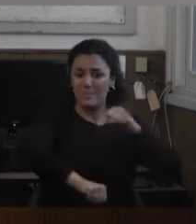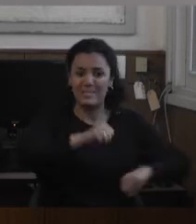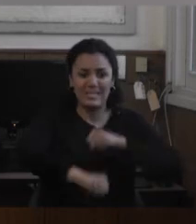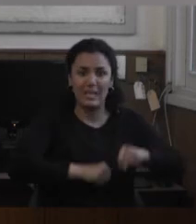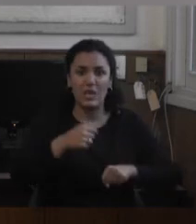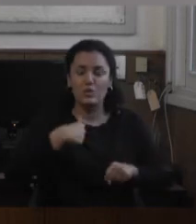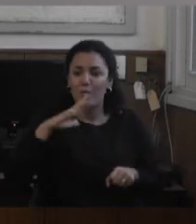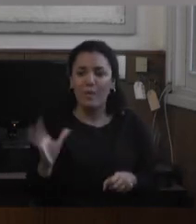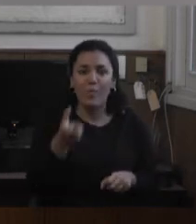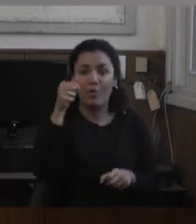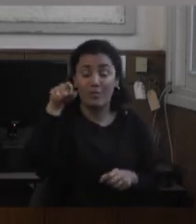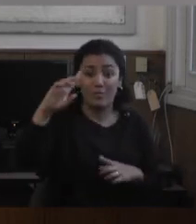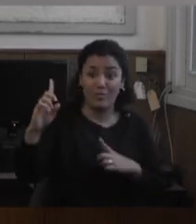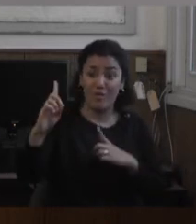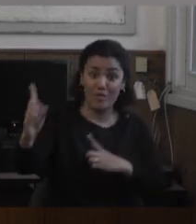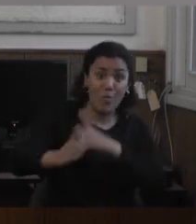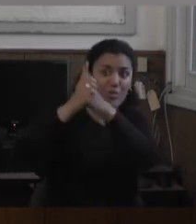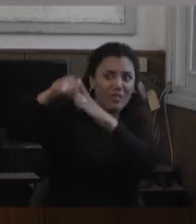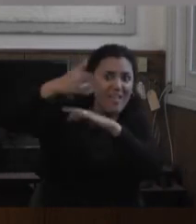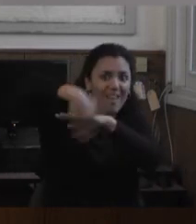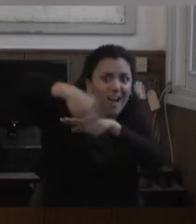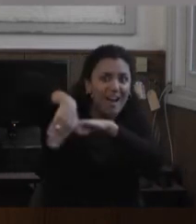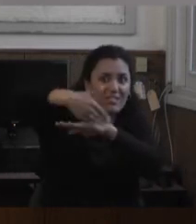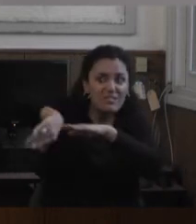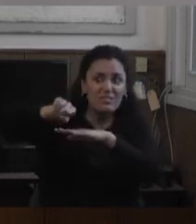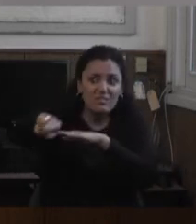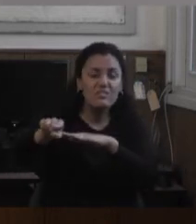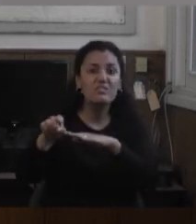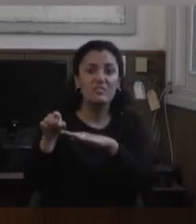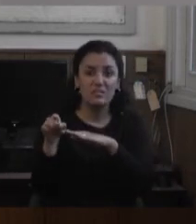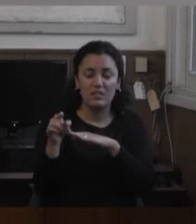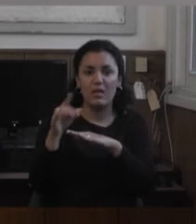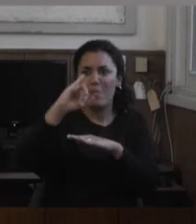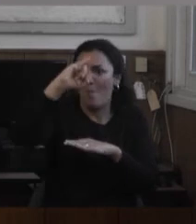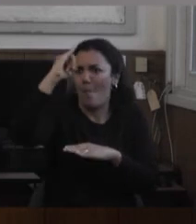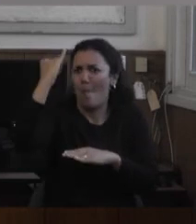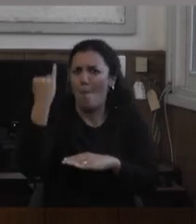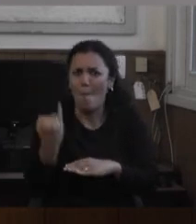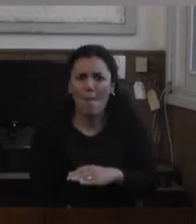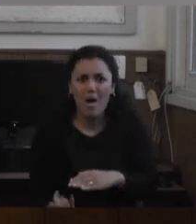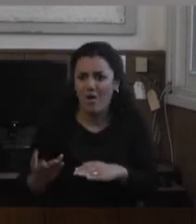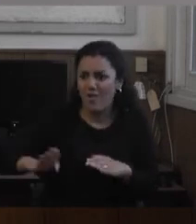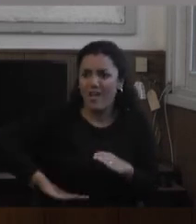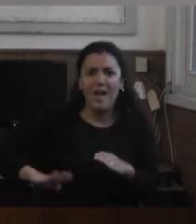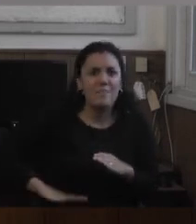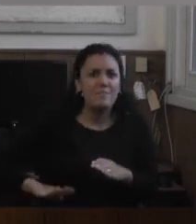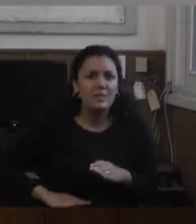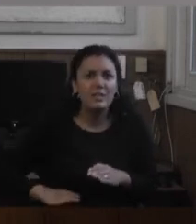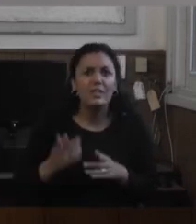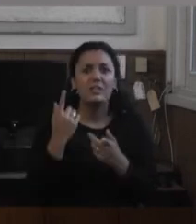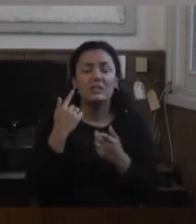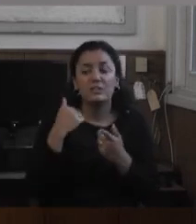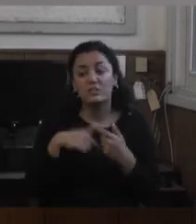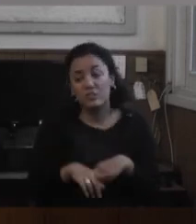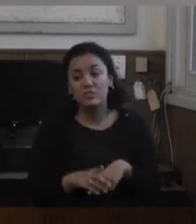flaco del hambre que pasaba en la calle a Luis 30 años después entonces insisto que me parece que las personas